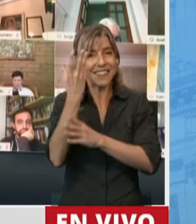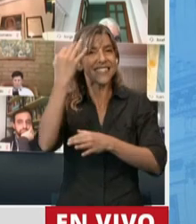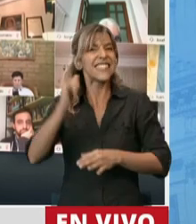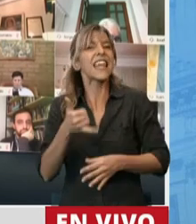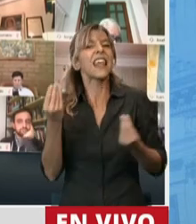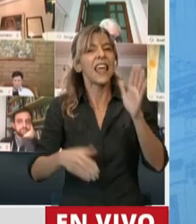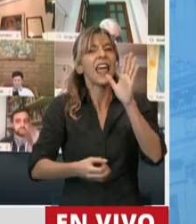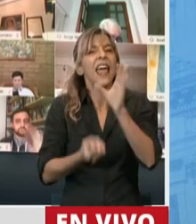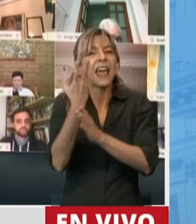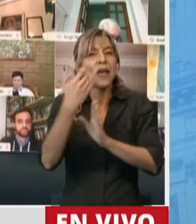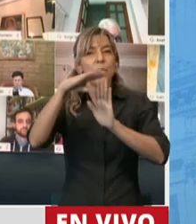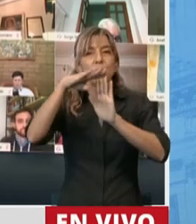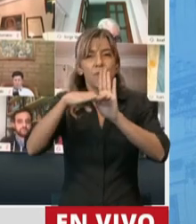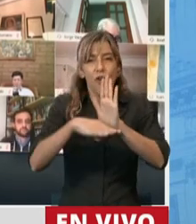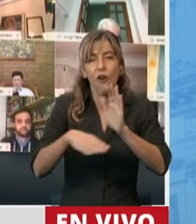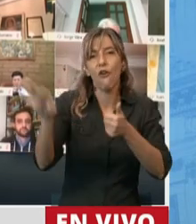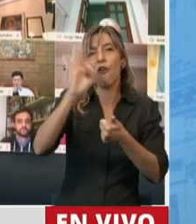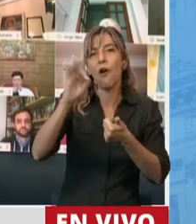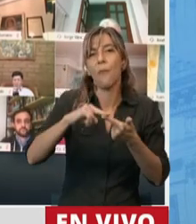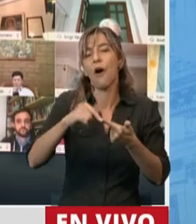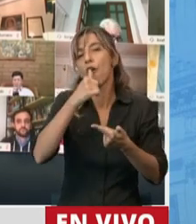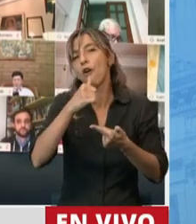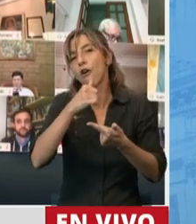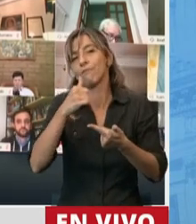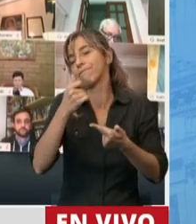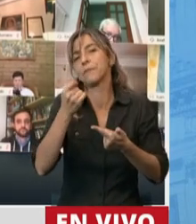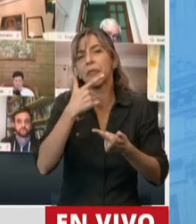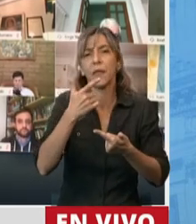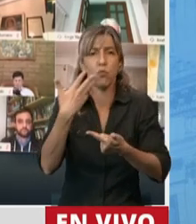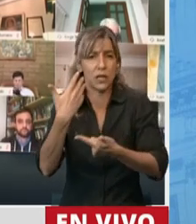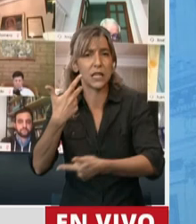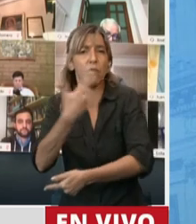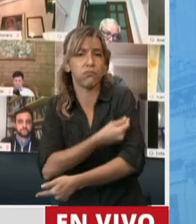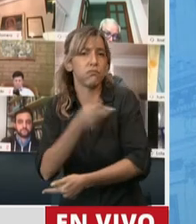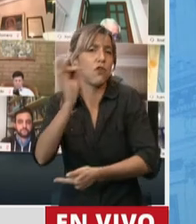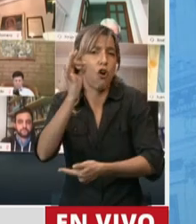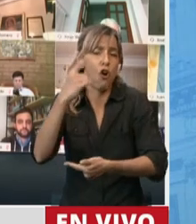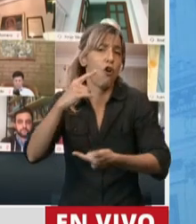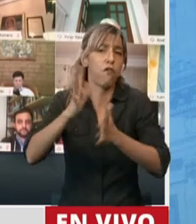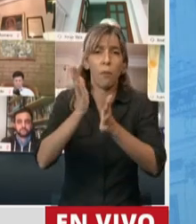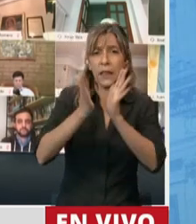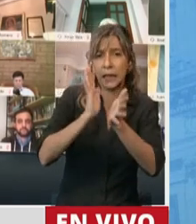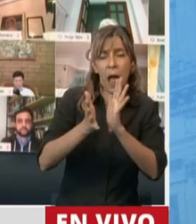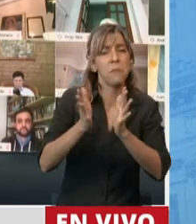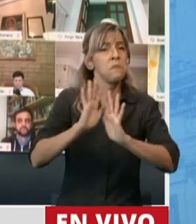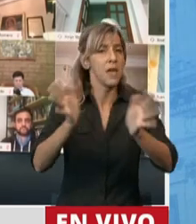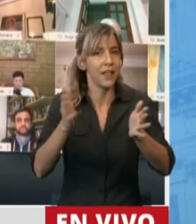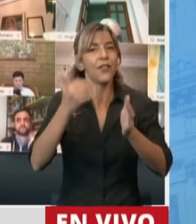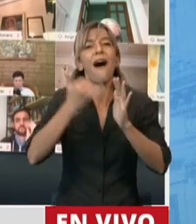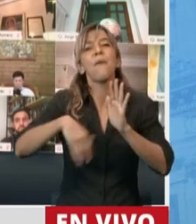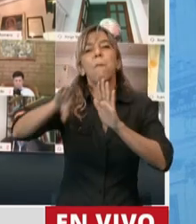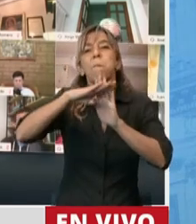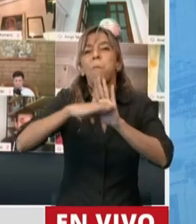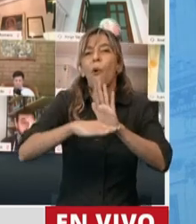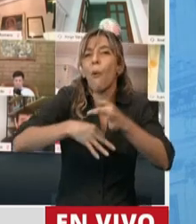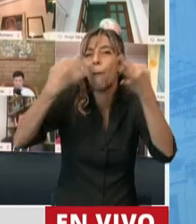sean drogas químicas o sean tratamientos biológicos que pasan la certificación a